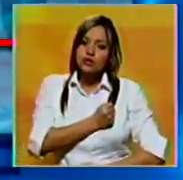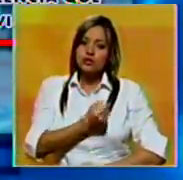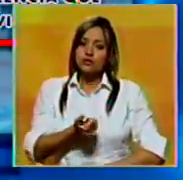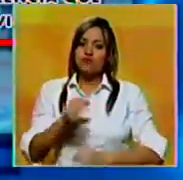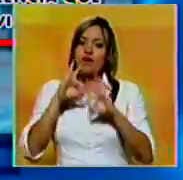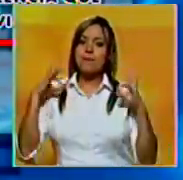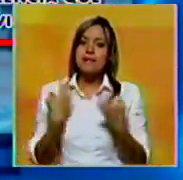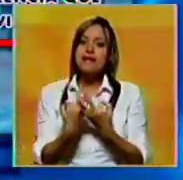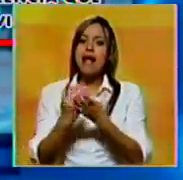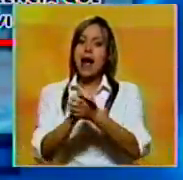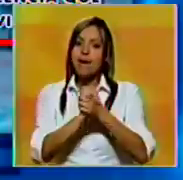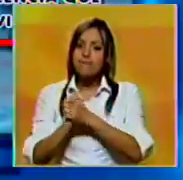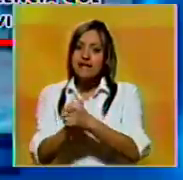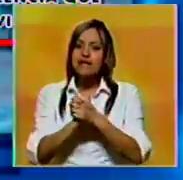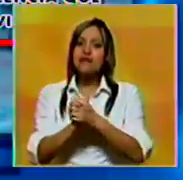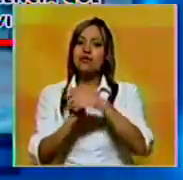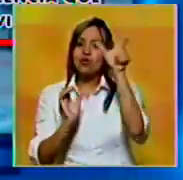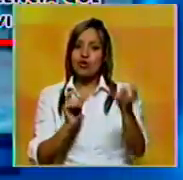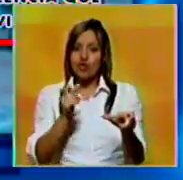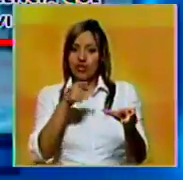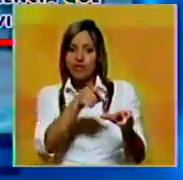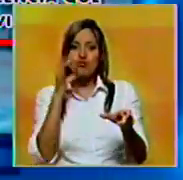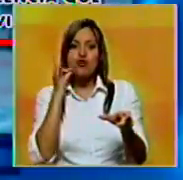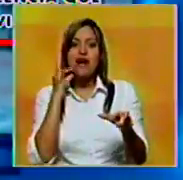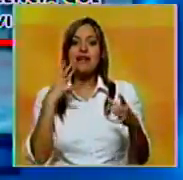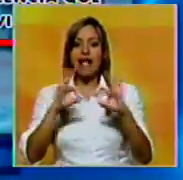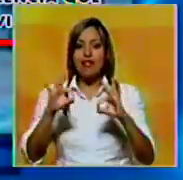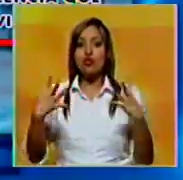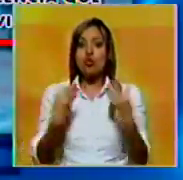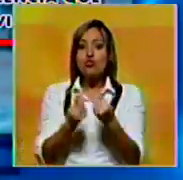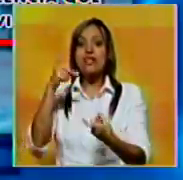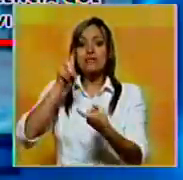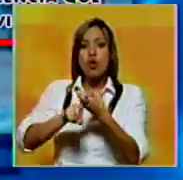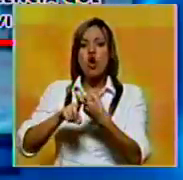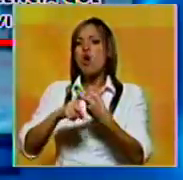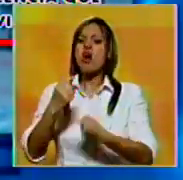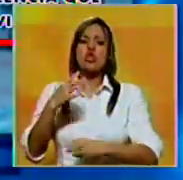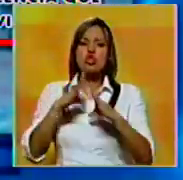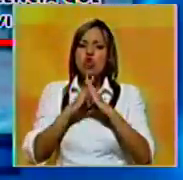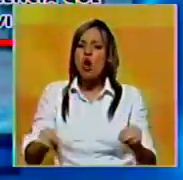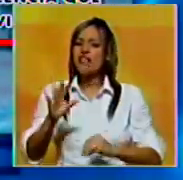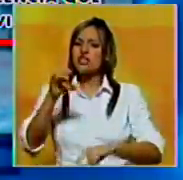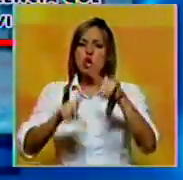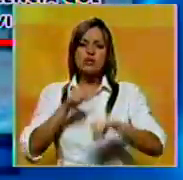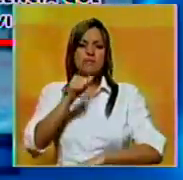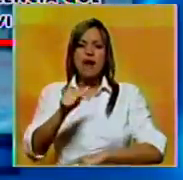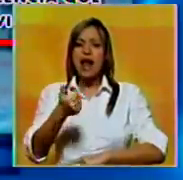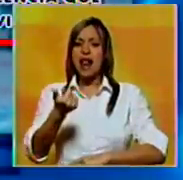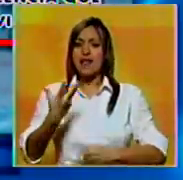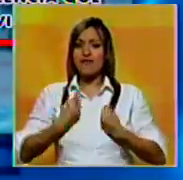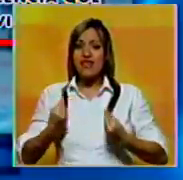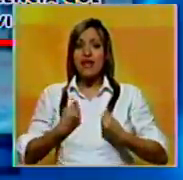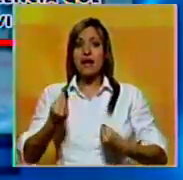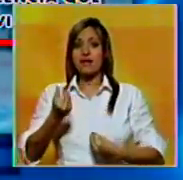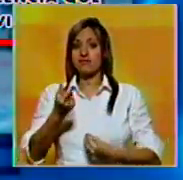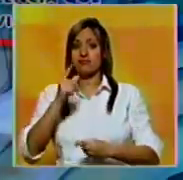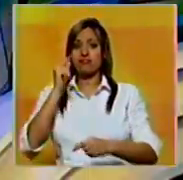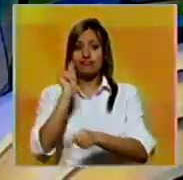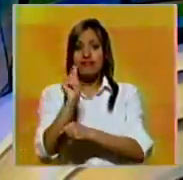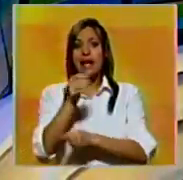familiares y amigos de Mónica Speer y su esposo. Condenamos todo acto de violencia que vulnere la vida, expresó la ministra.